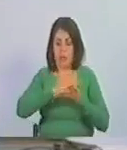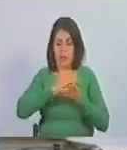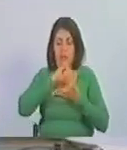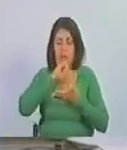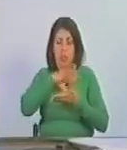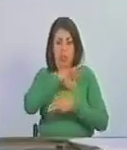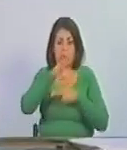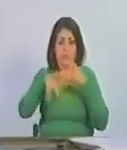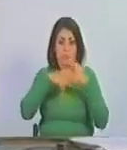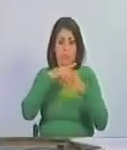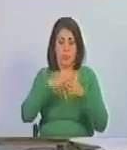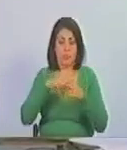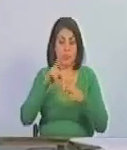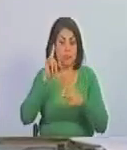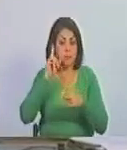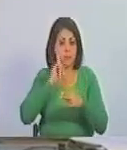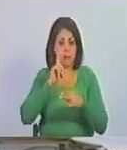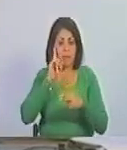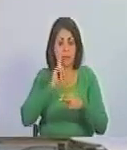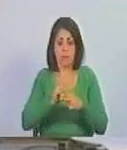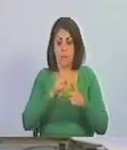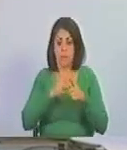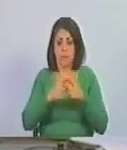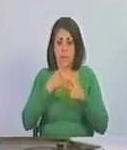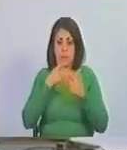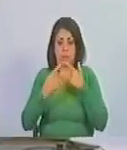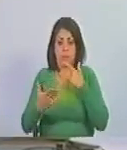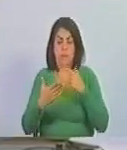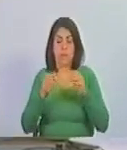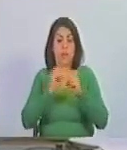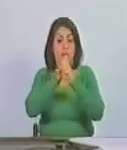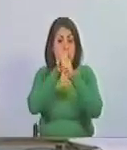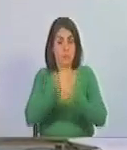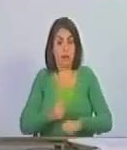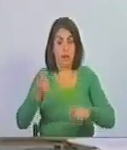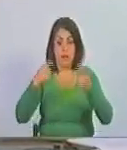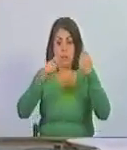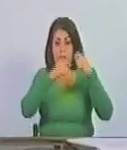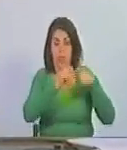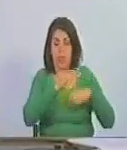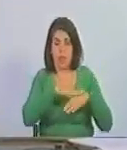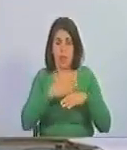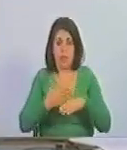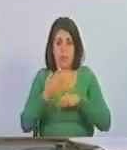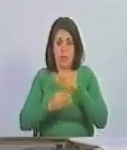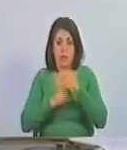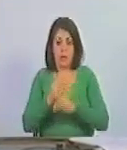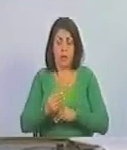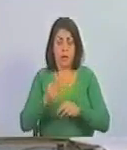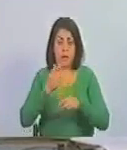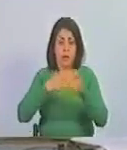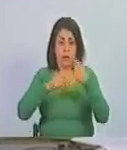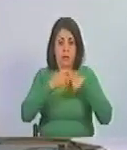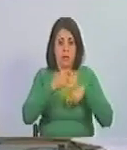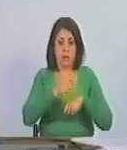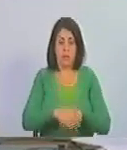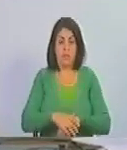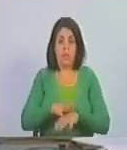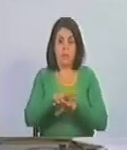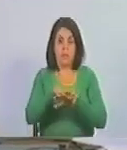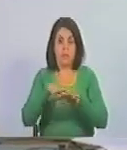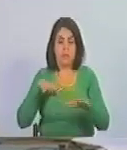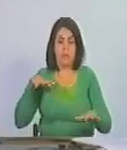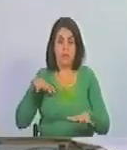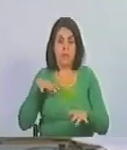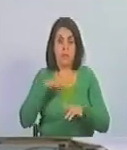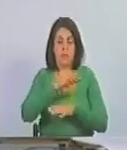universal de la infamia como el libro de Jorge Luis Borges se espera que la venta resulte en la venta de la mayoría